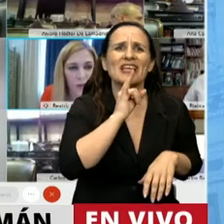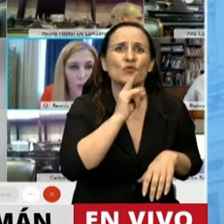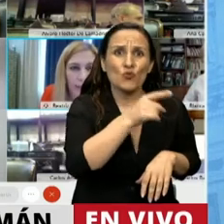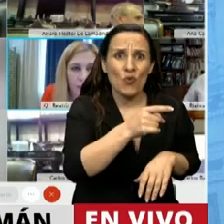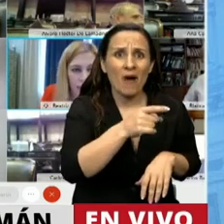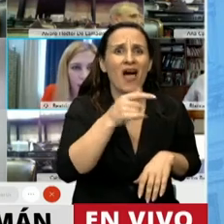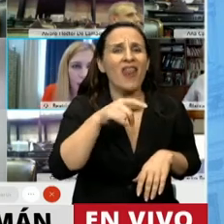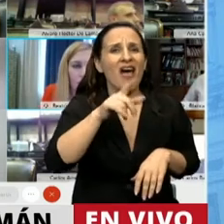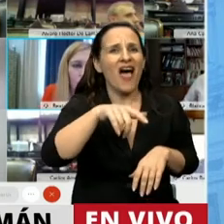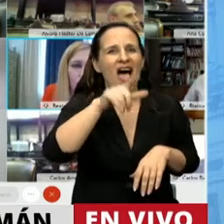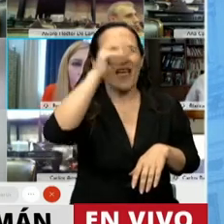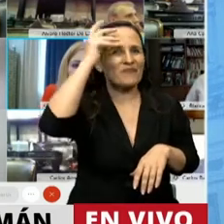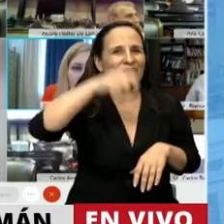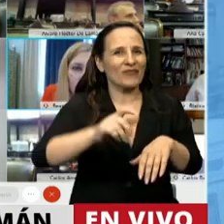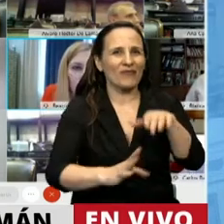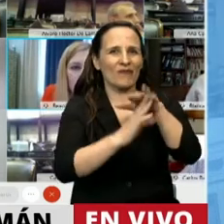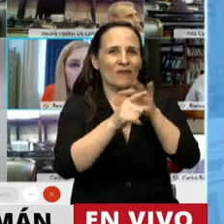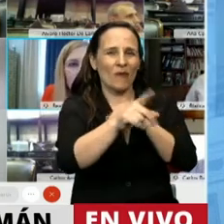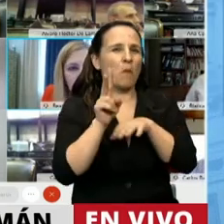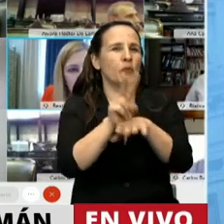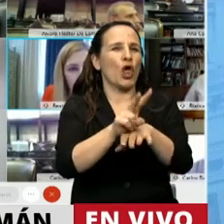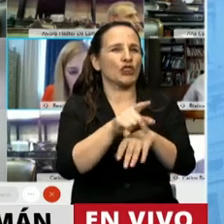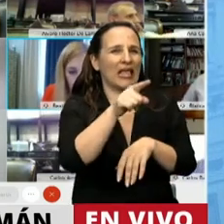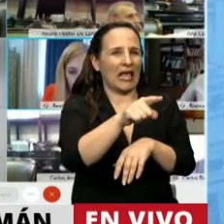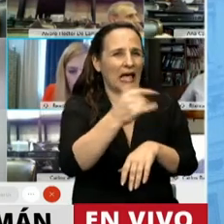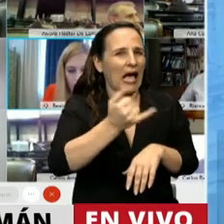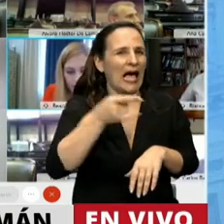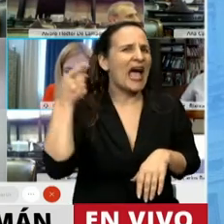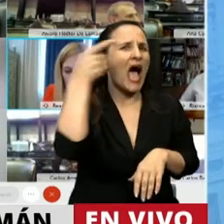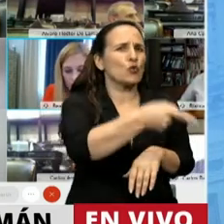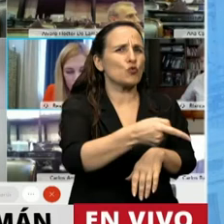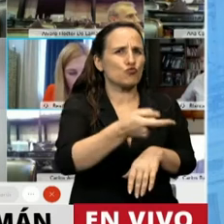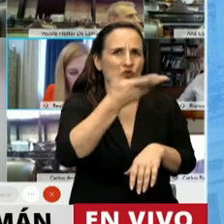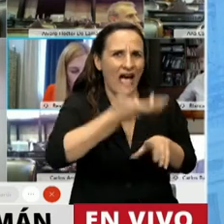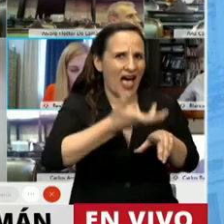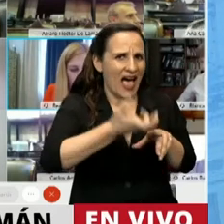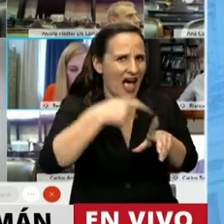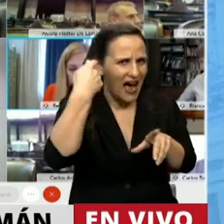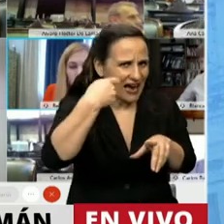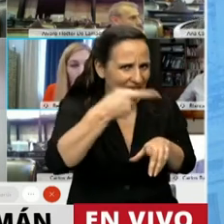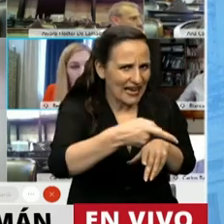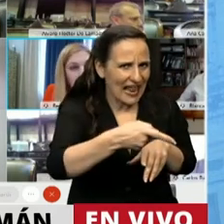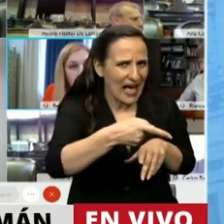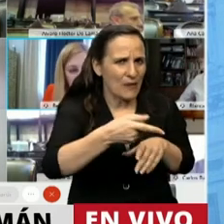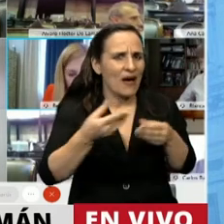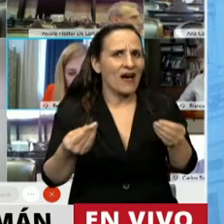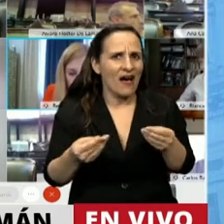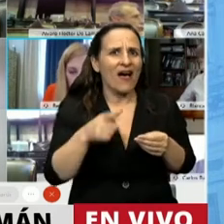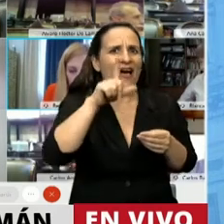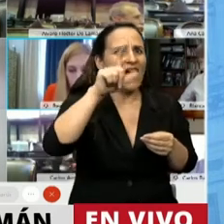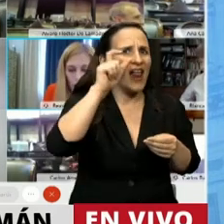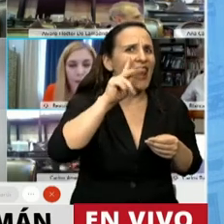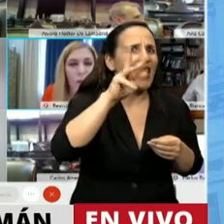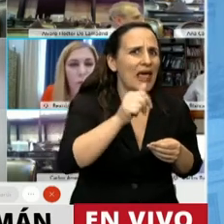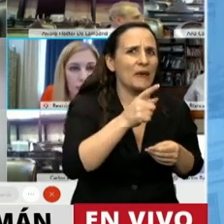la Corte, como Leiva, que fue acusado y grabado por el camarista Pericone, cuando Leiva pedía